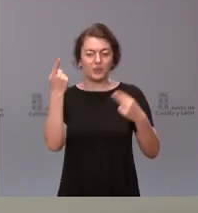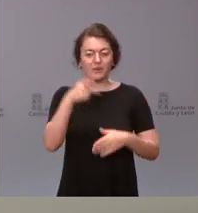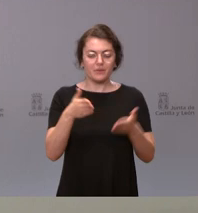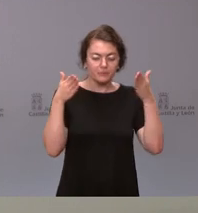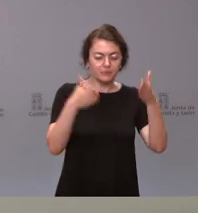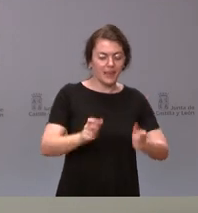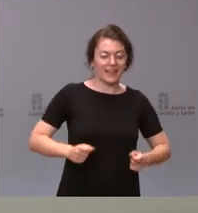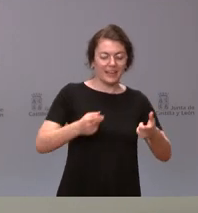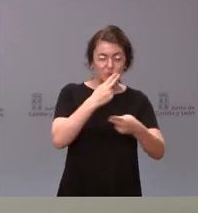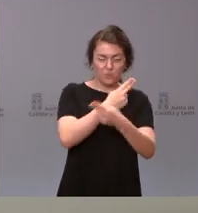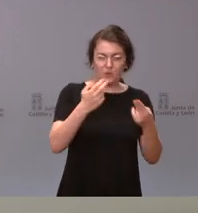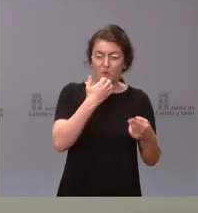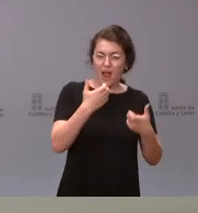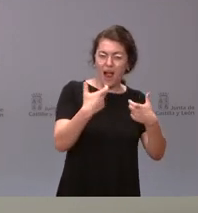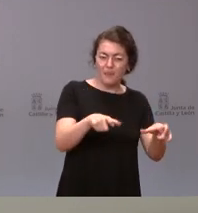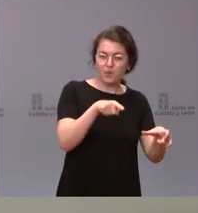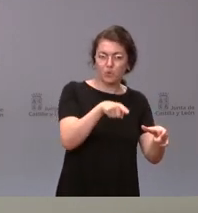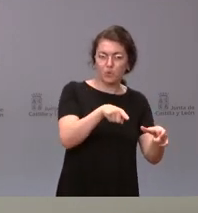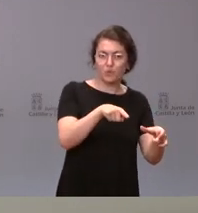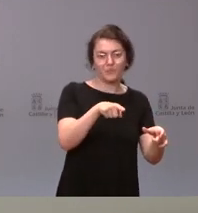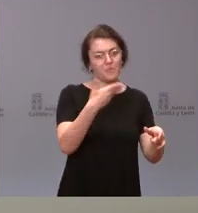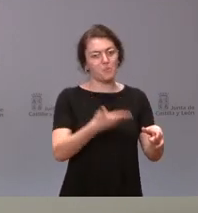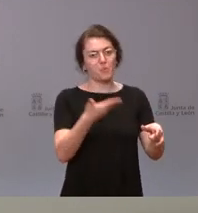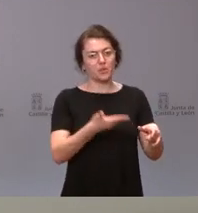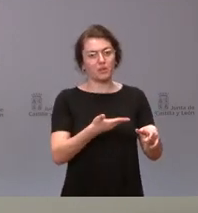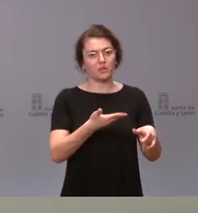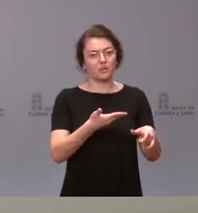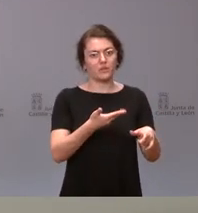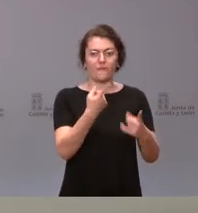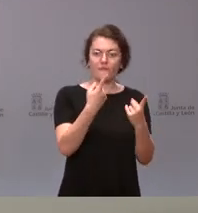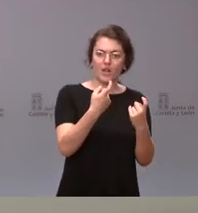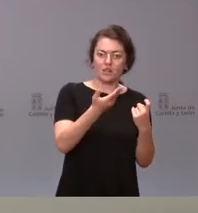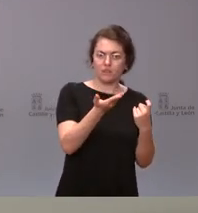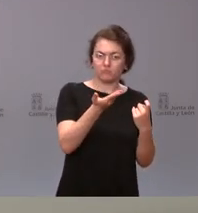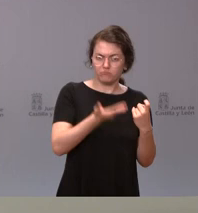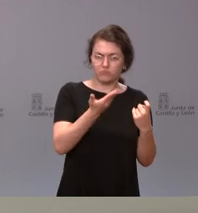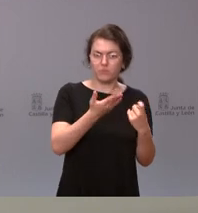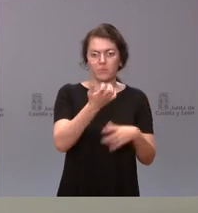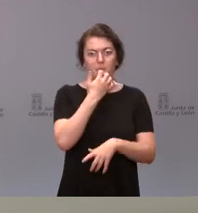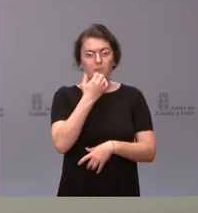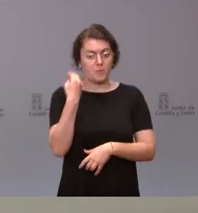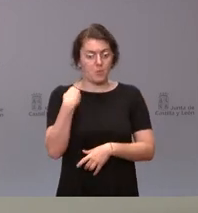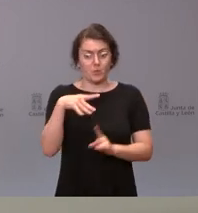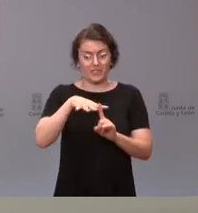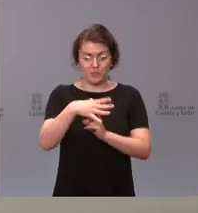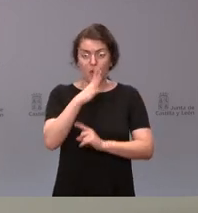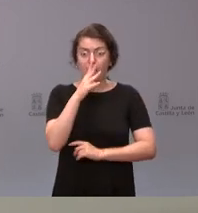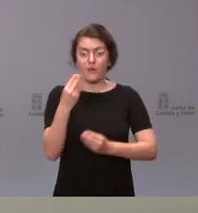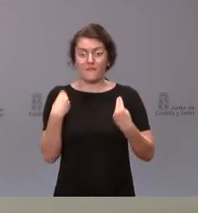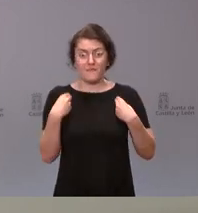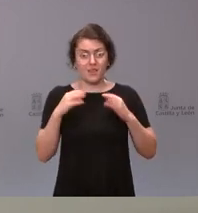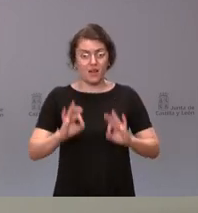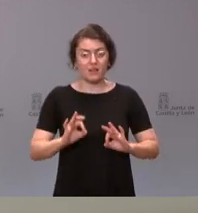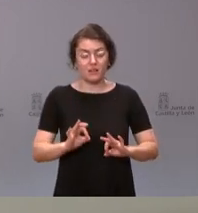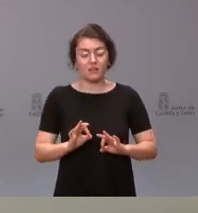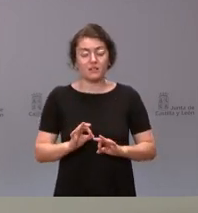aspectos y en aquellos ámbitos que fueran más esenciales, más imprescindibles, especialmente en el contexto que vivimos y, por tanto, evitar que